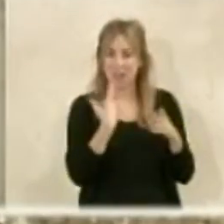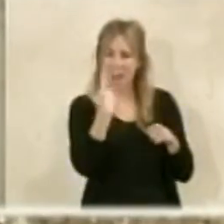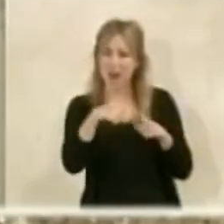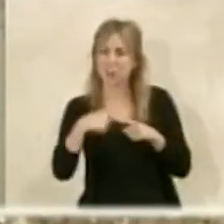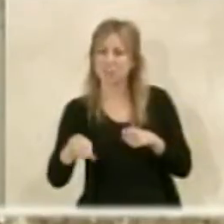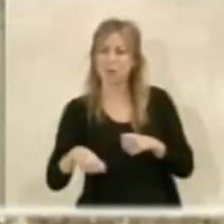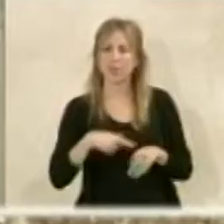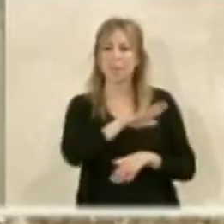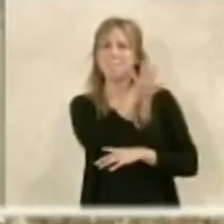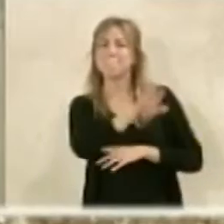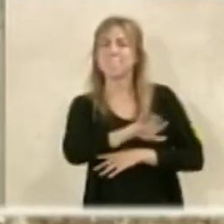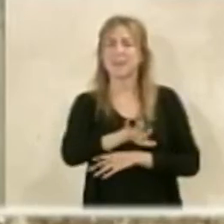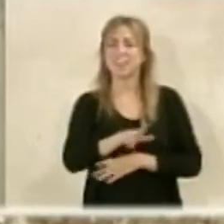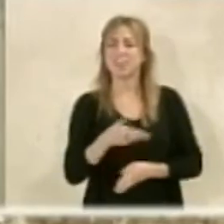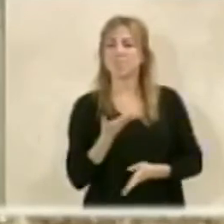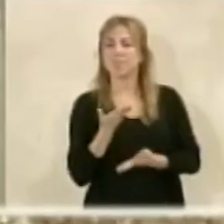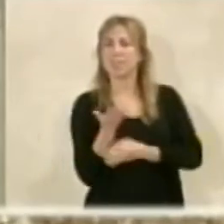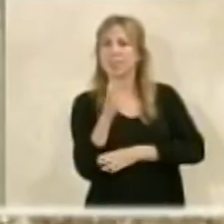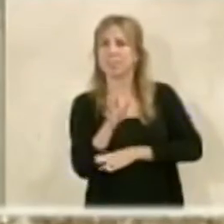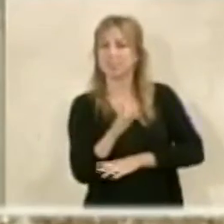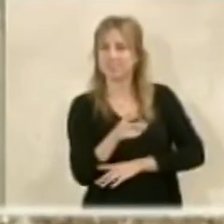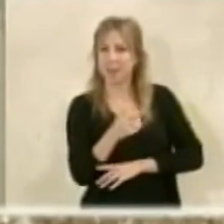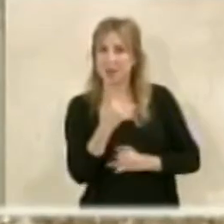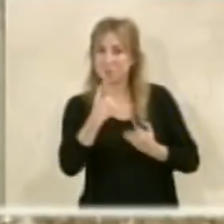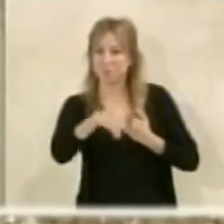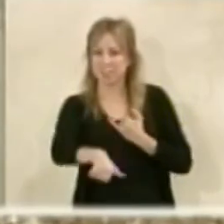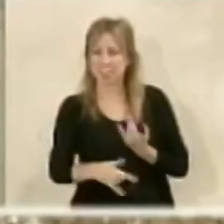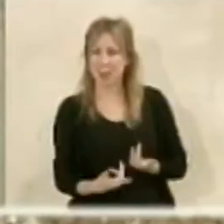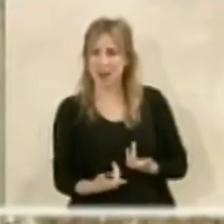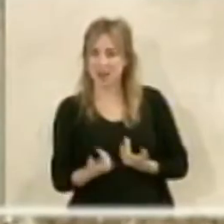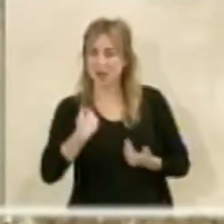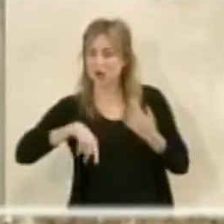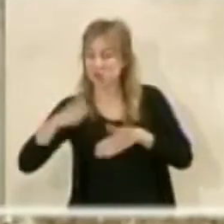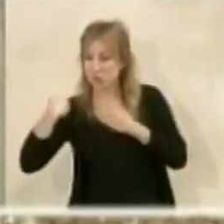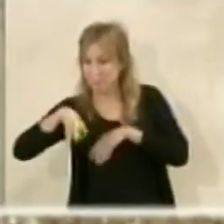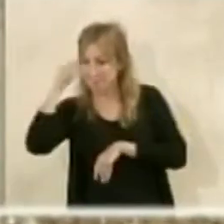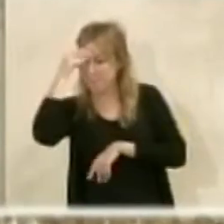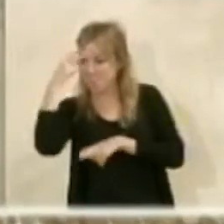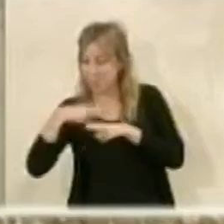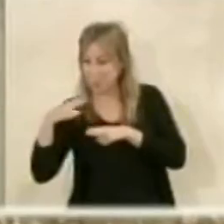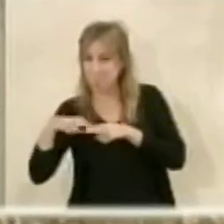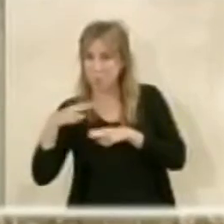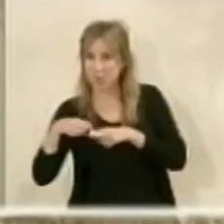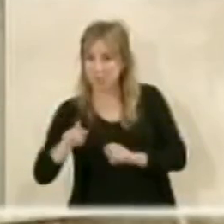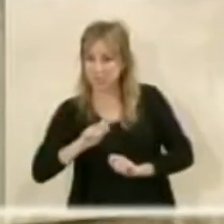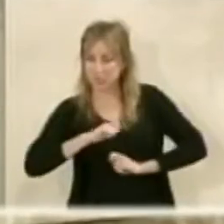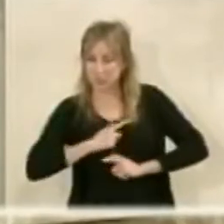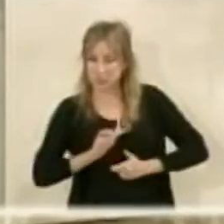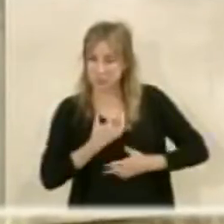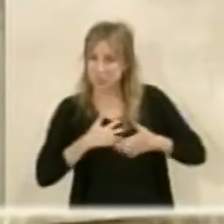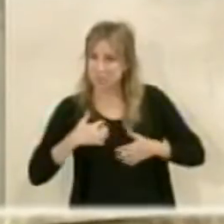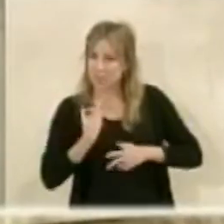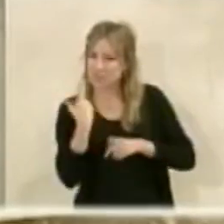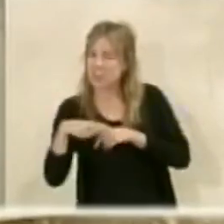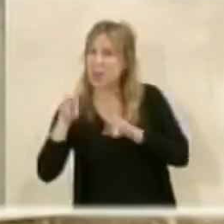insinúa y se parece se dejan ahí encima de la mesa pues conlleva a los que tenemos memoria política o a que nos hierva muchas